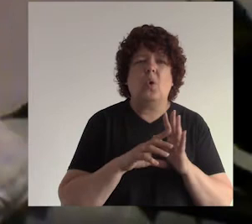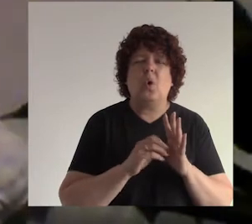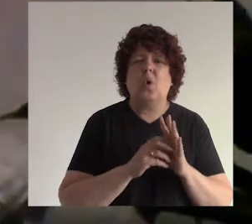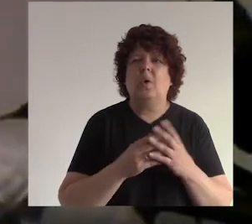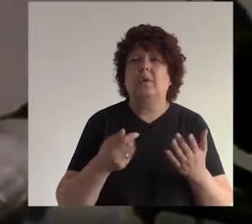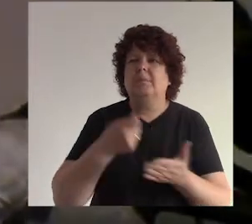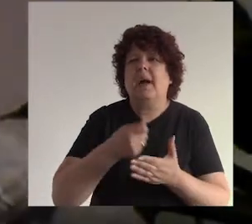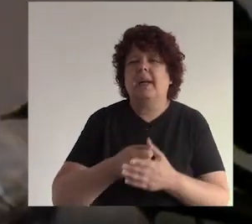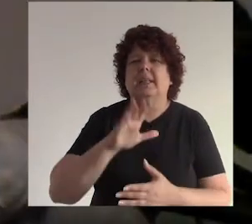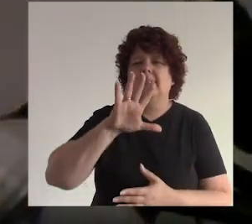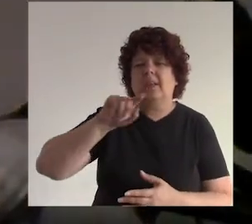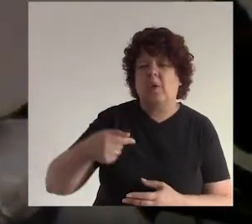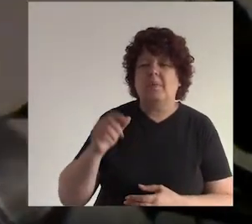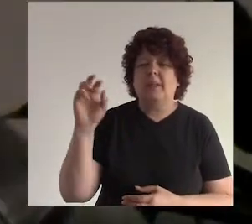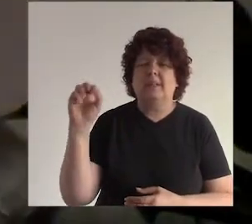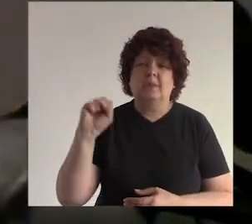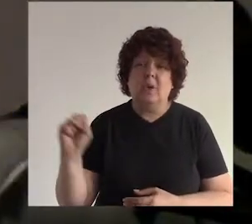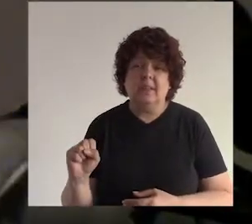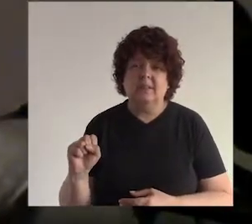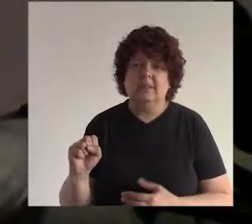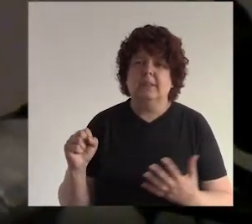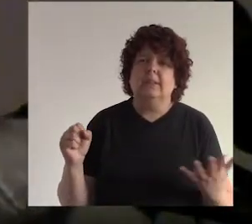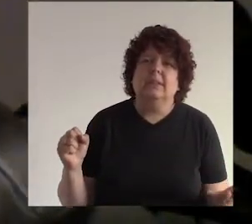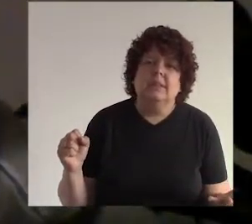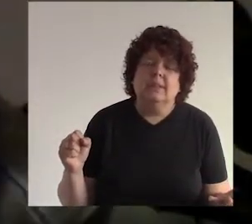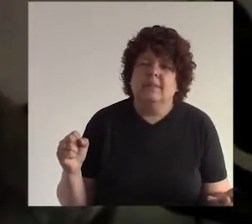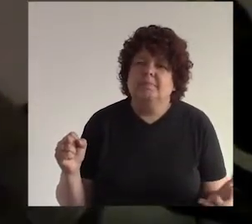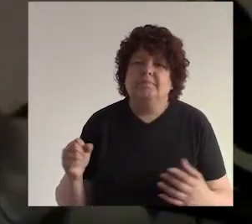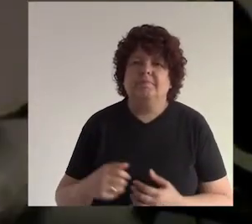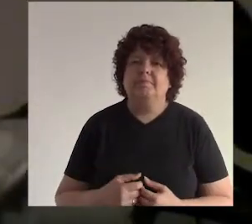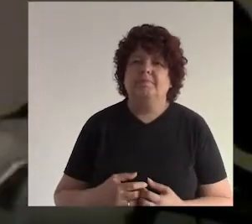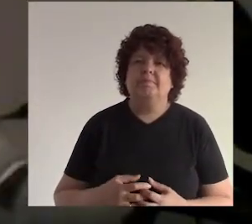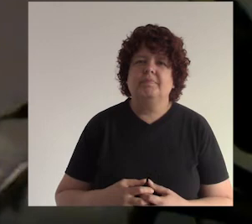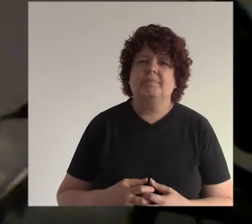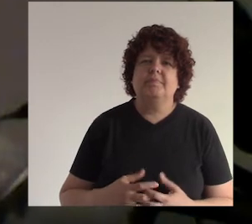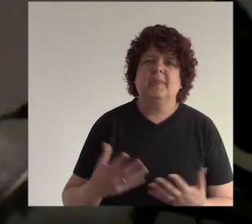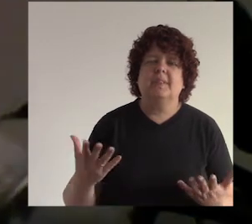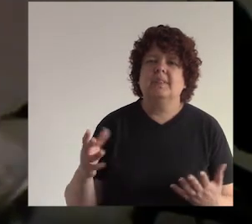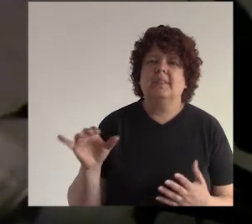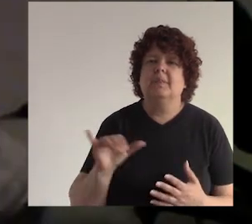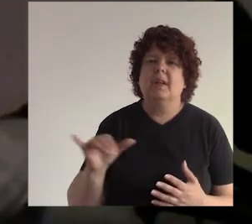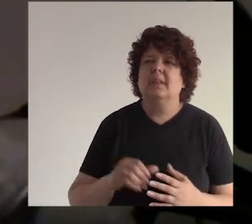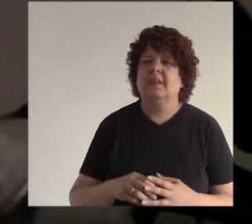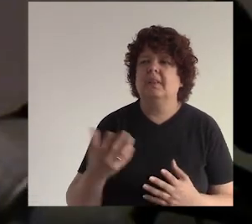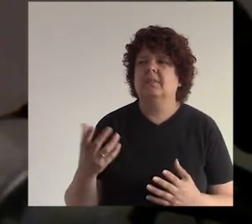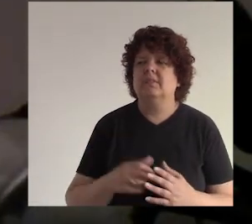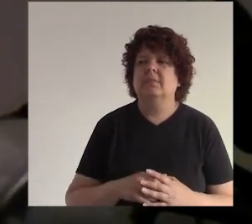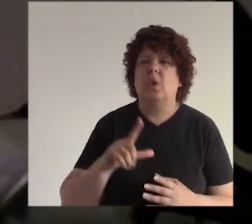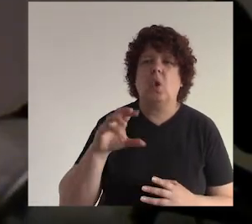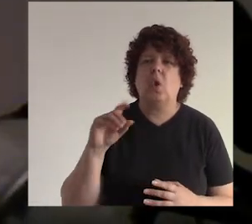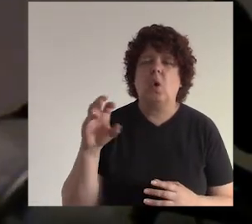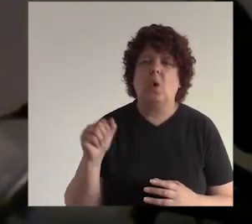logotipo que te cueste no sé 5 mil soles imagínate un logotipo es 5 mil soles es lo mismo que tengas un